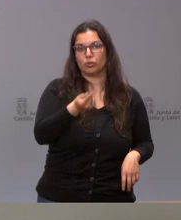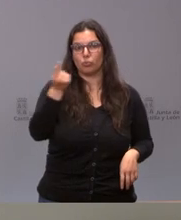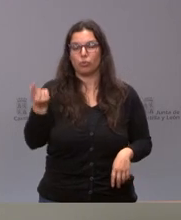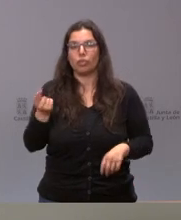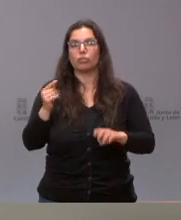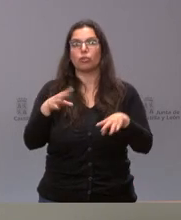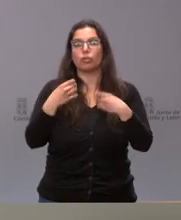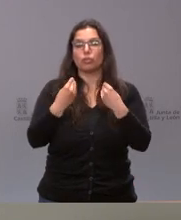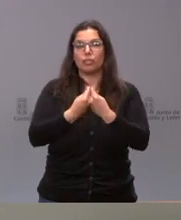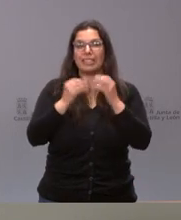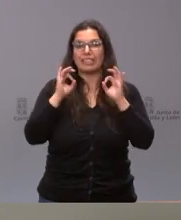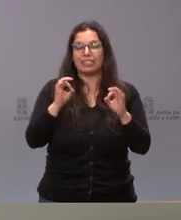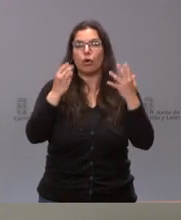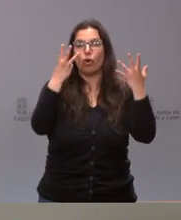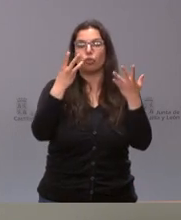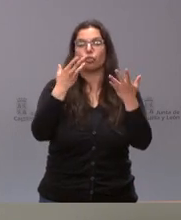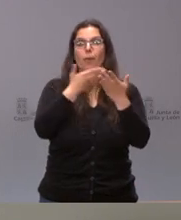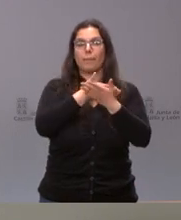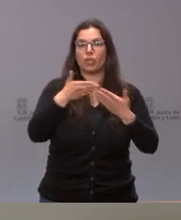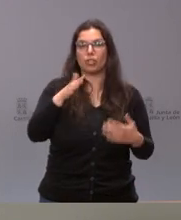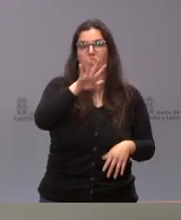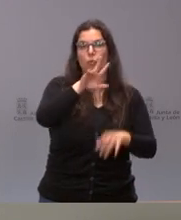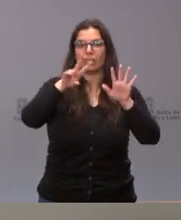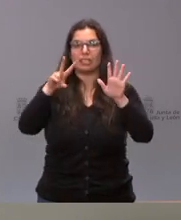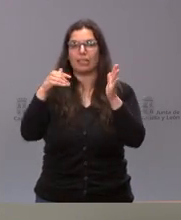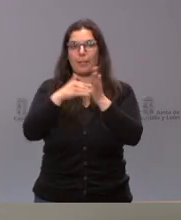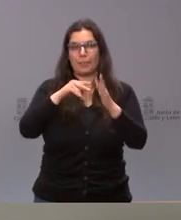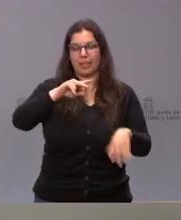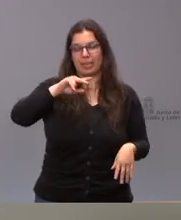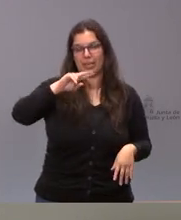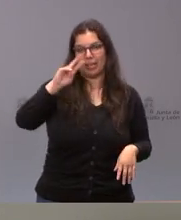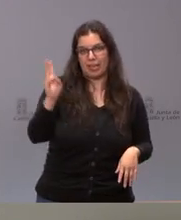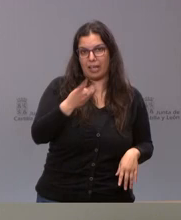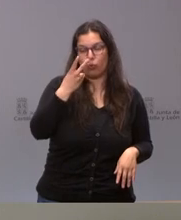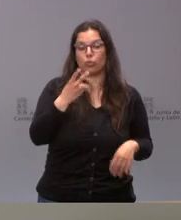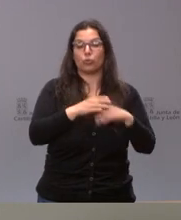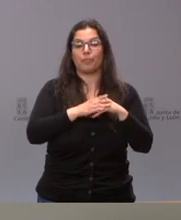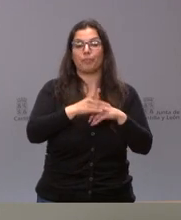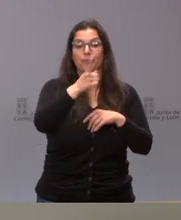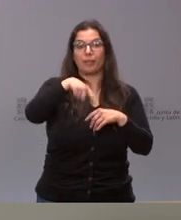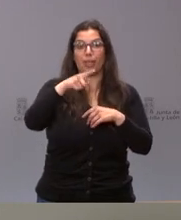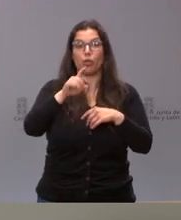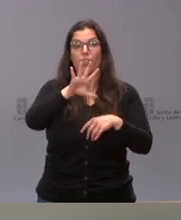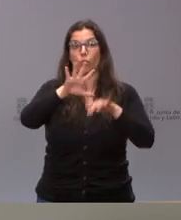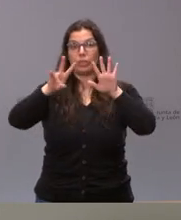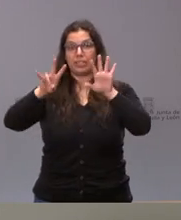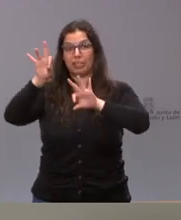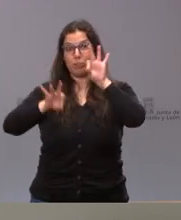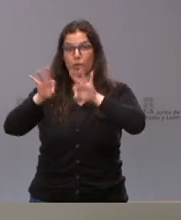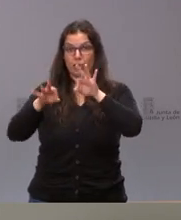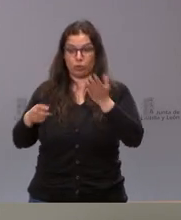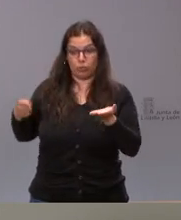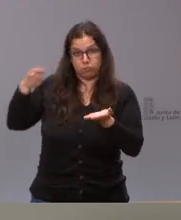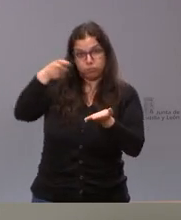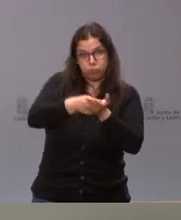de euros, en concreto 8 millones 57 mil euros. El 57% de esta aportación va a corresponder a la